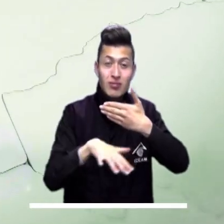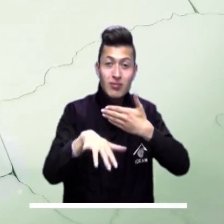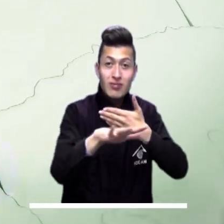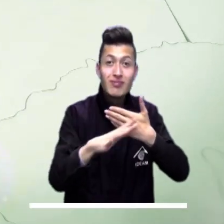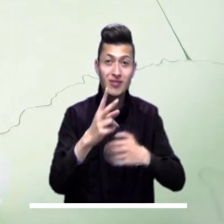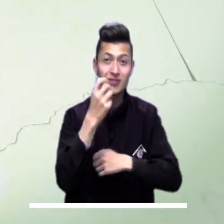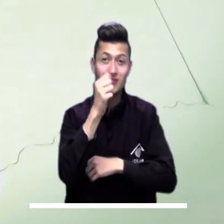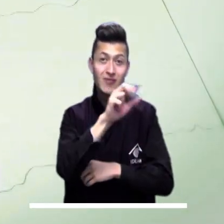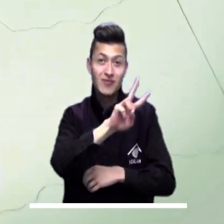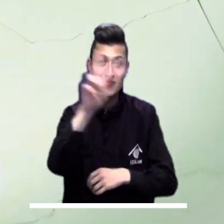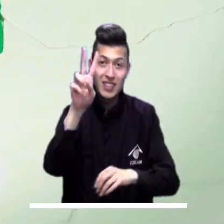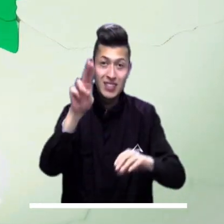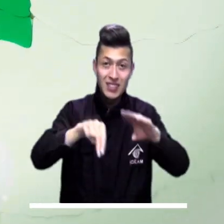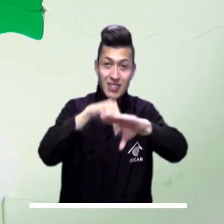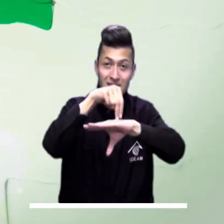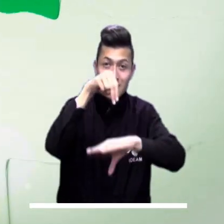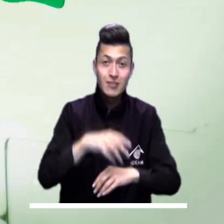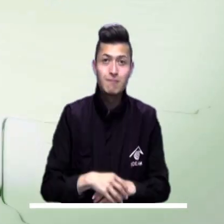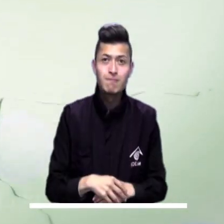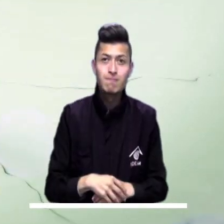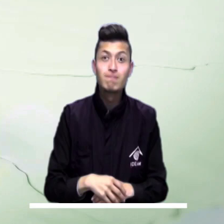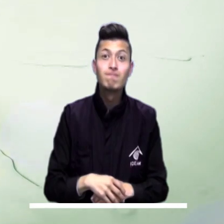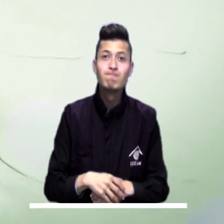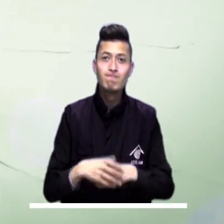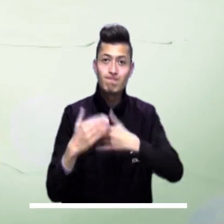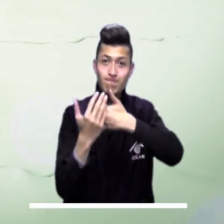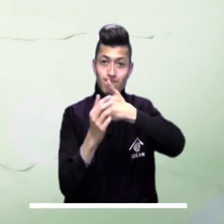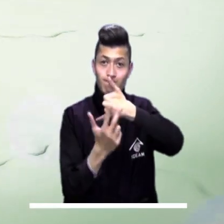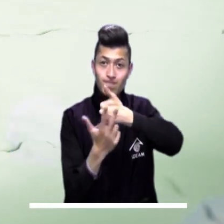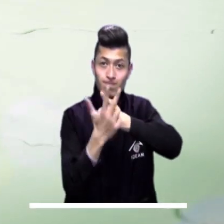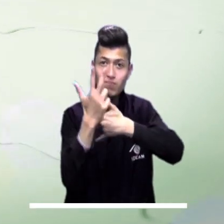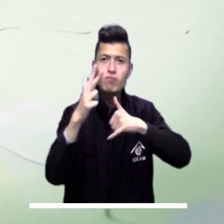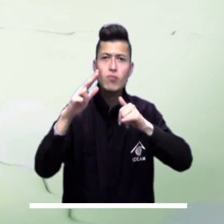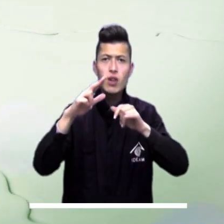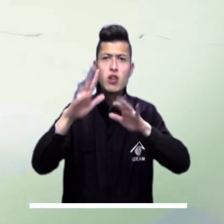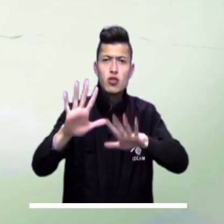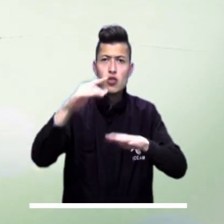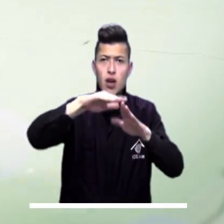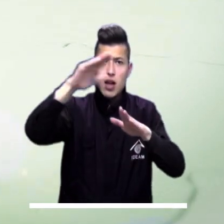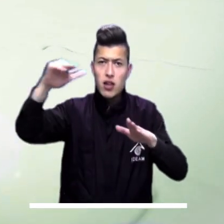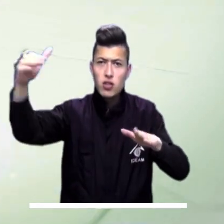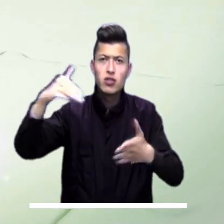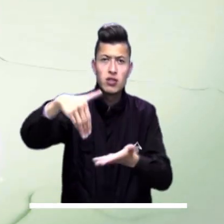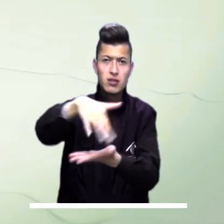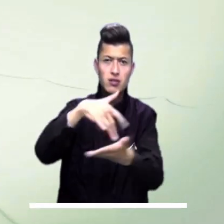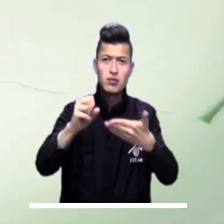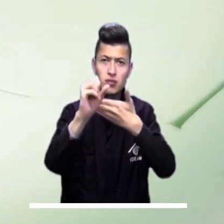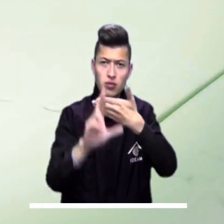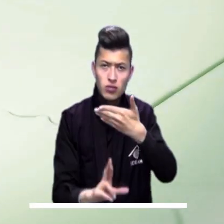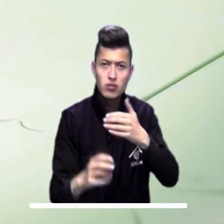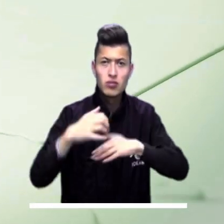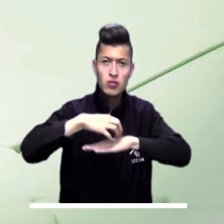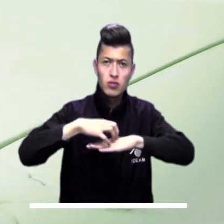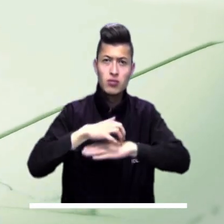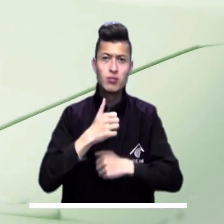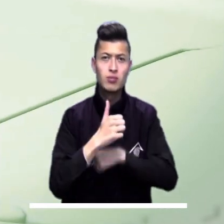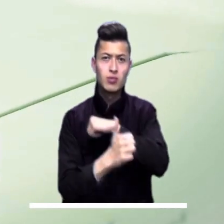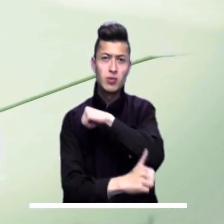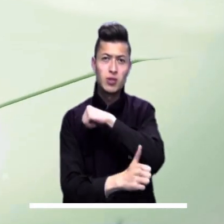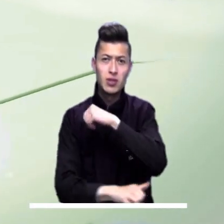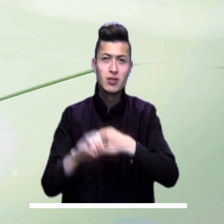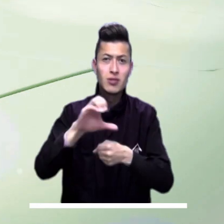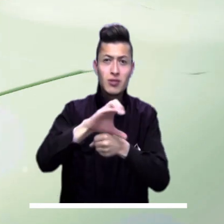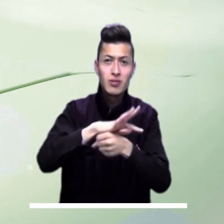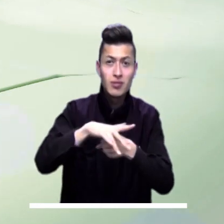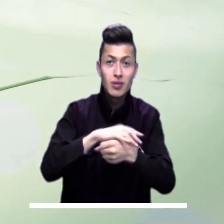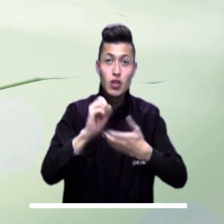En la región andina se prevén lluvias de diferente intensidad sobre Antioquia, sur de Santander, norte de Tolima, Boyacá, Cundinamarca,